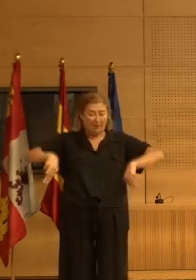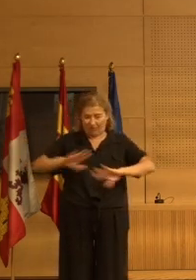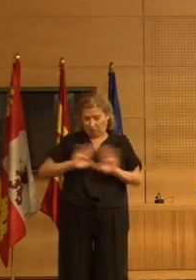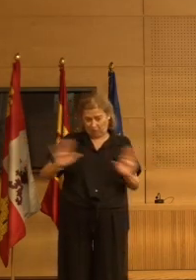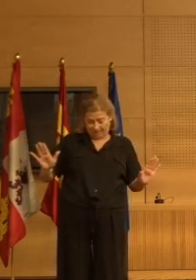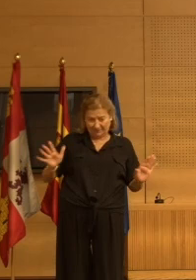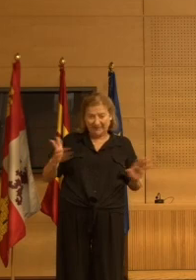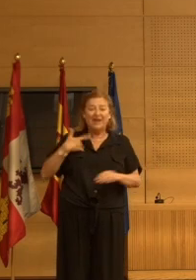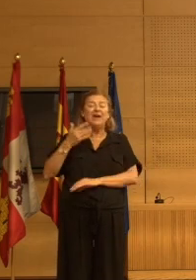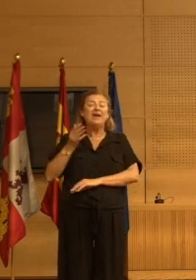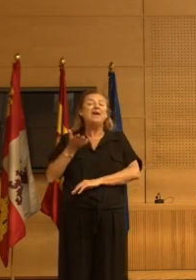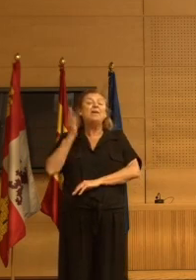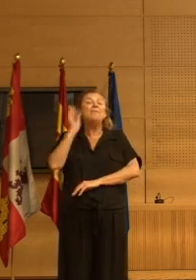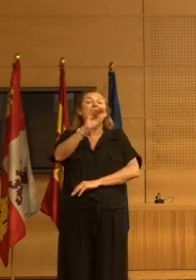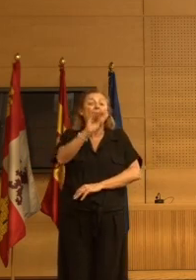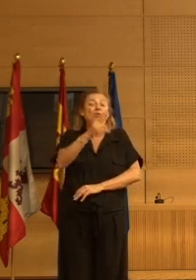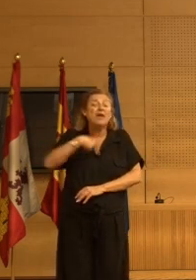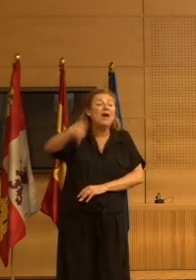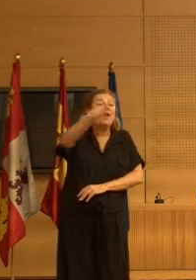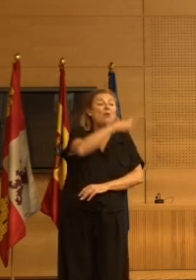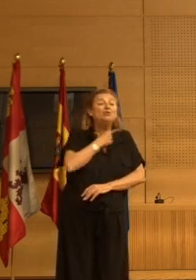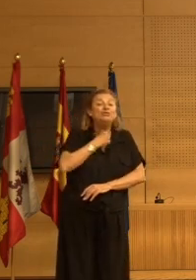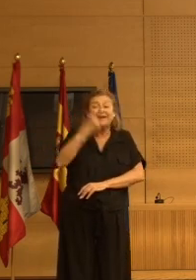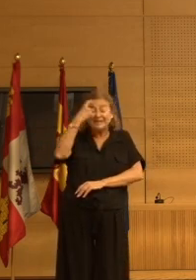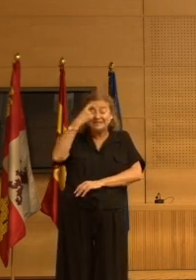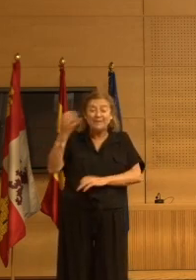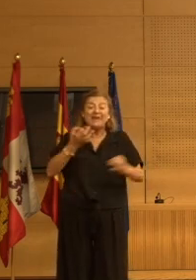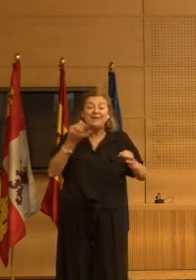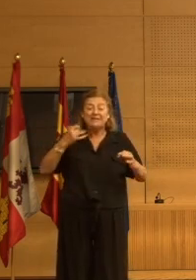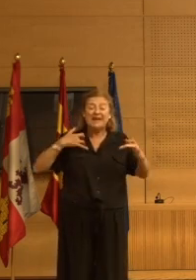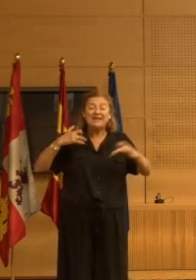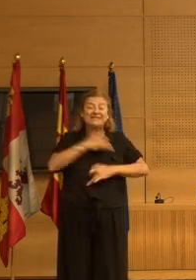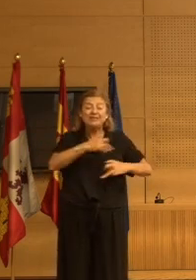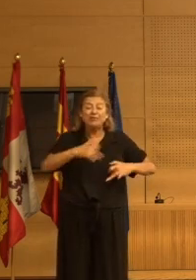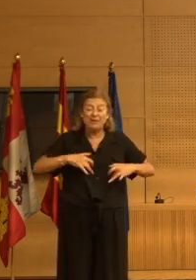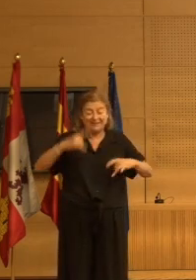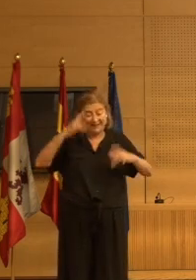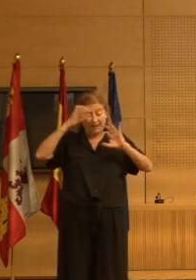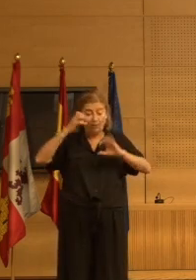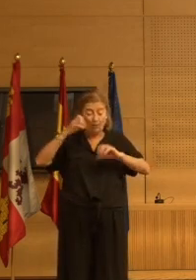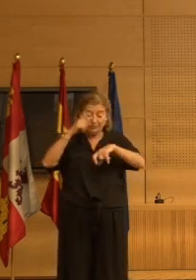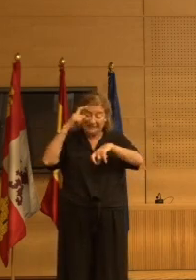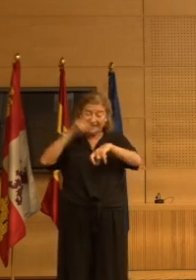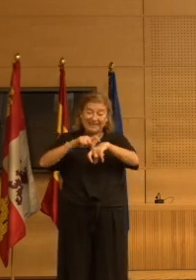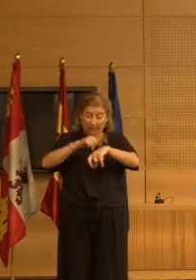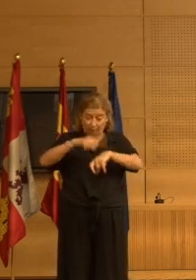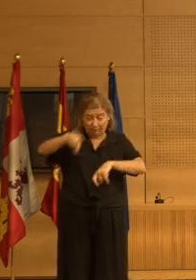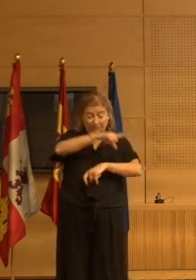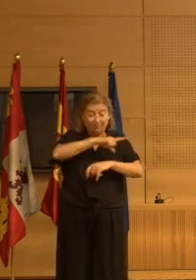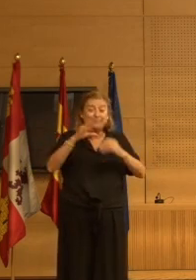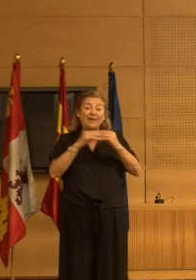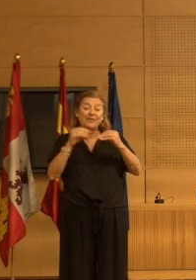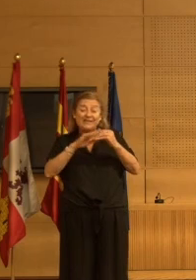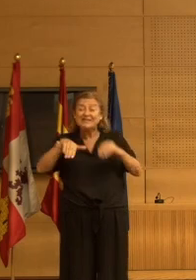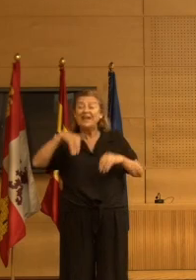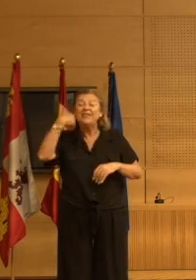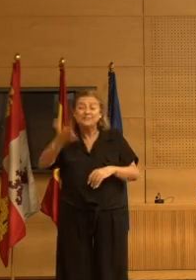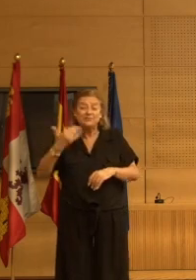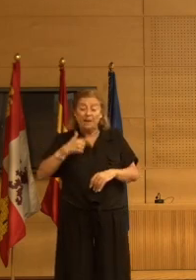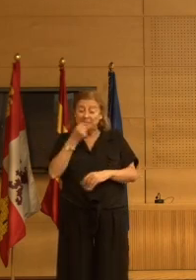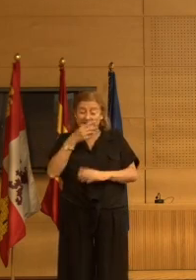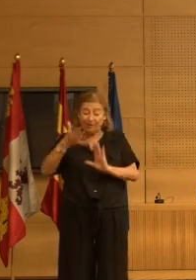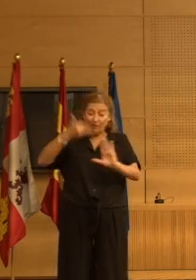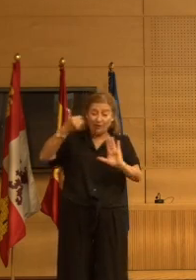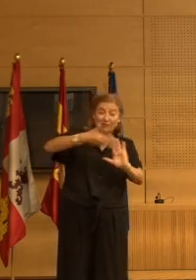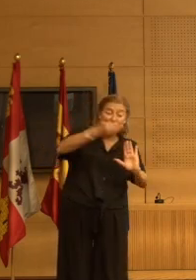pregunta les gustaría saber qué ha pasado con los síntomas neuropsiquiátricos de estos pacientes después de haber retirado todos